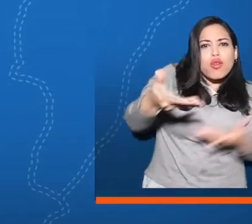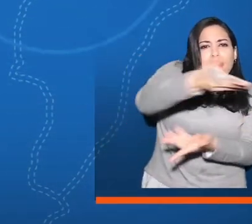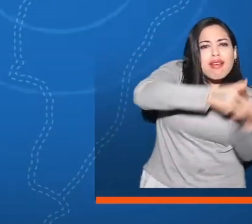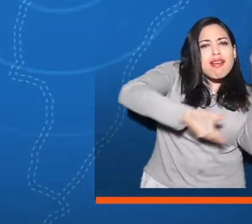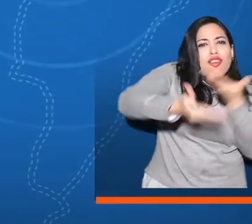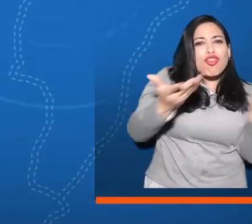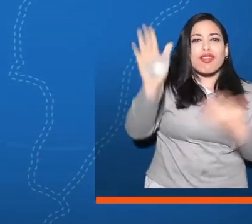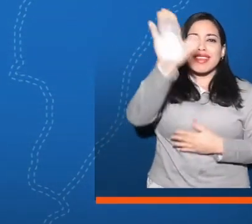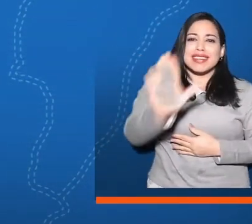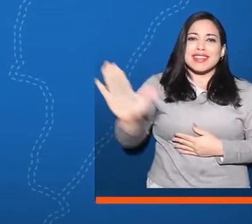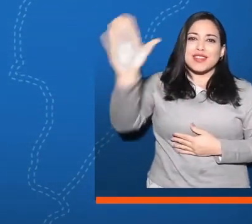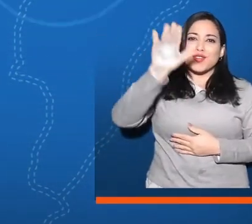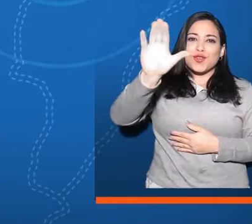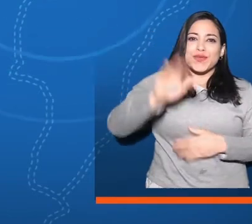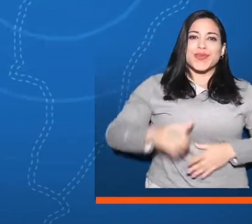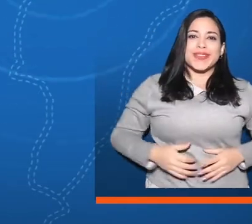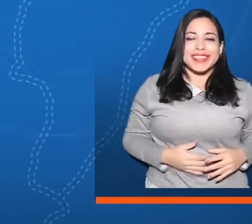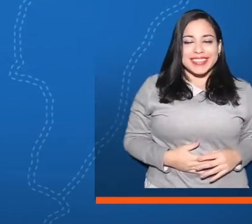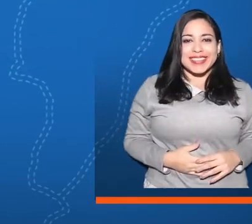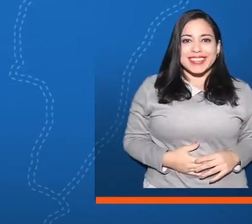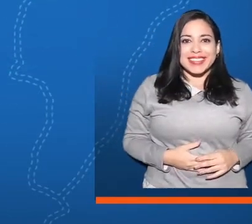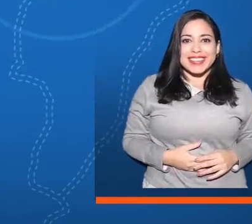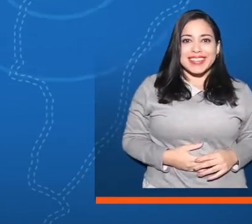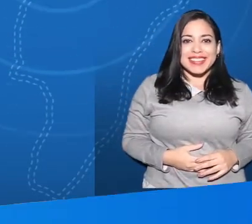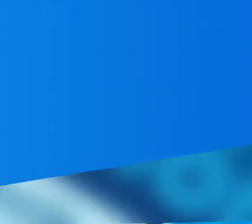seguridad y convivencia de la región